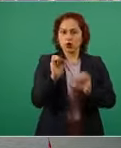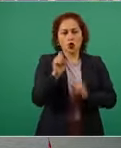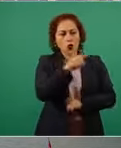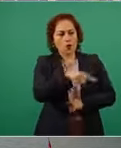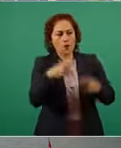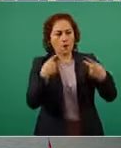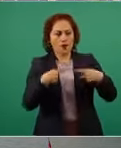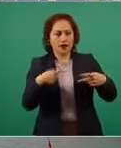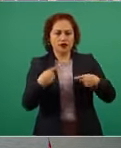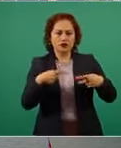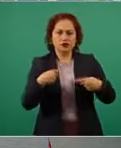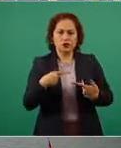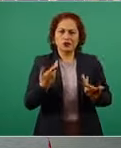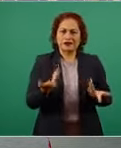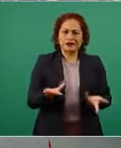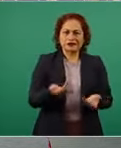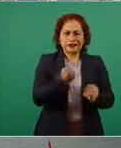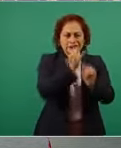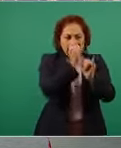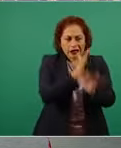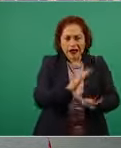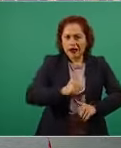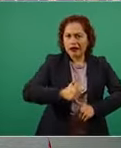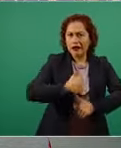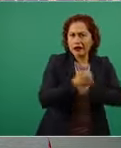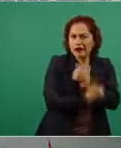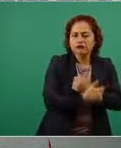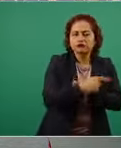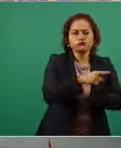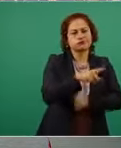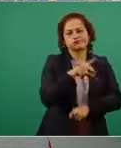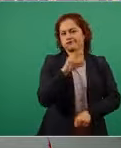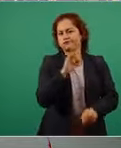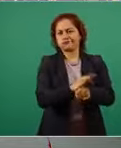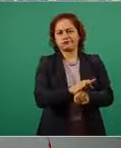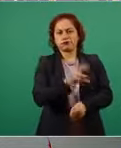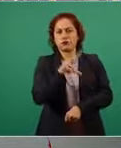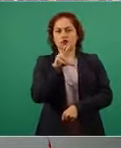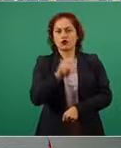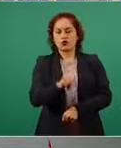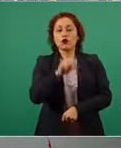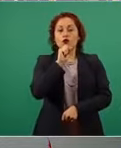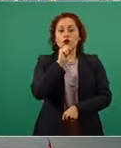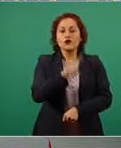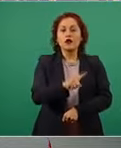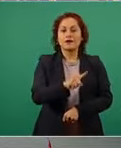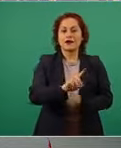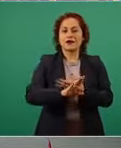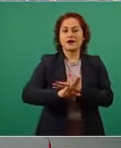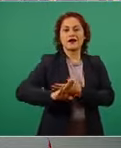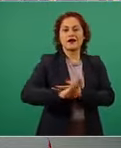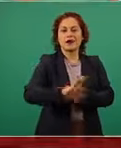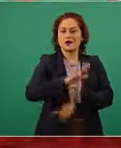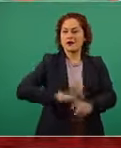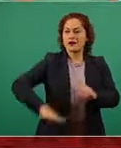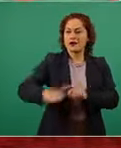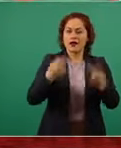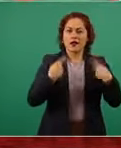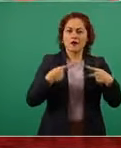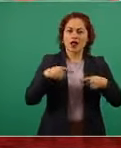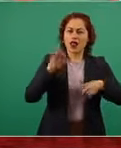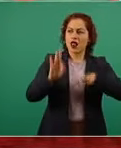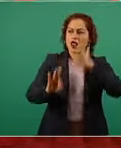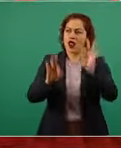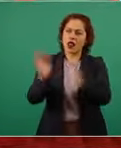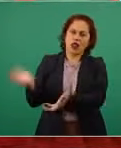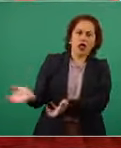mapaches electorales, a evitar el acarreo y el relleno de urnas, la falsificación